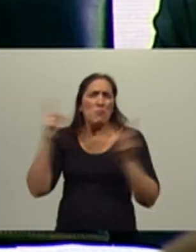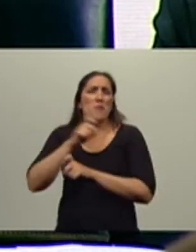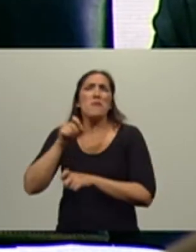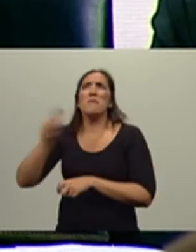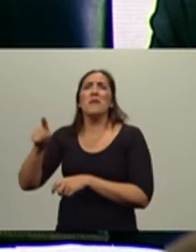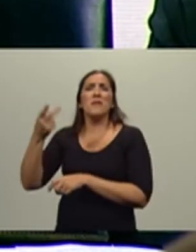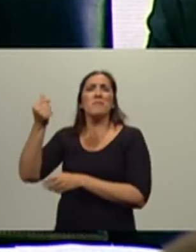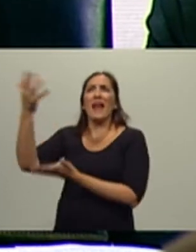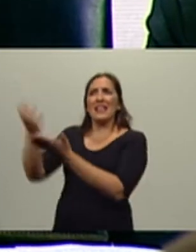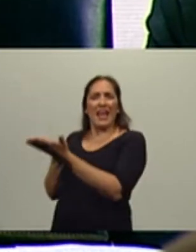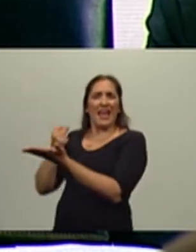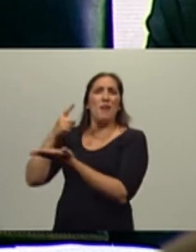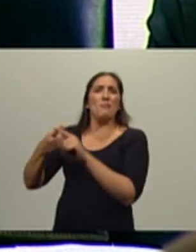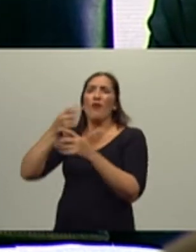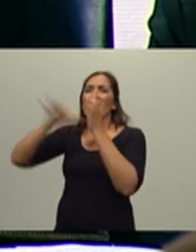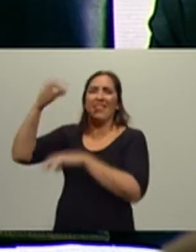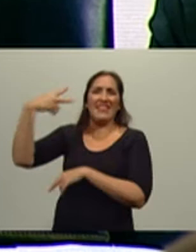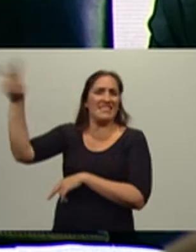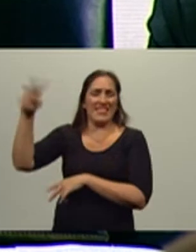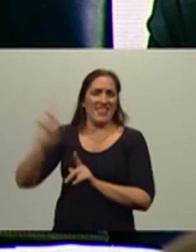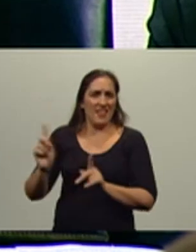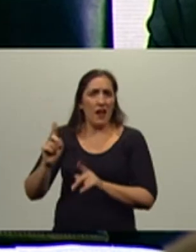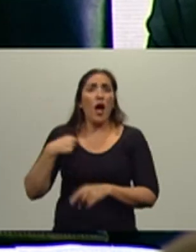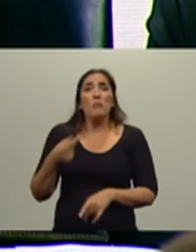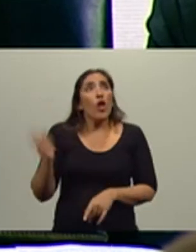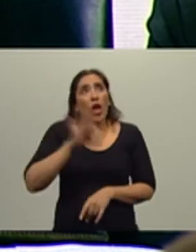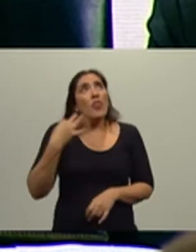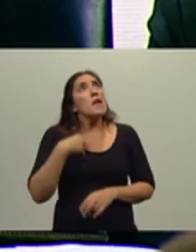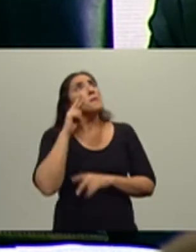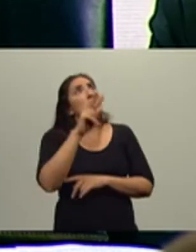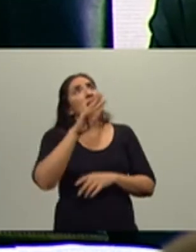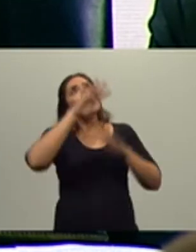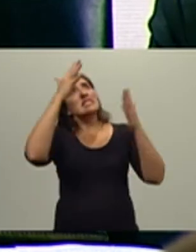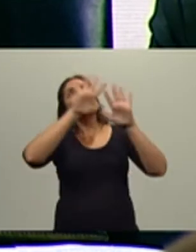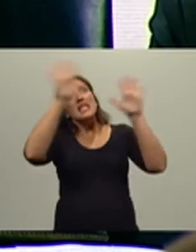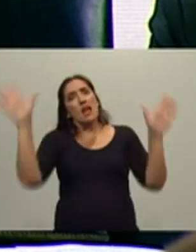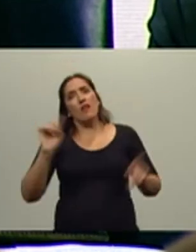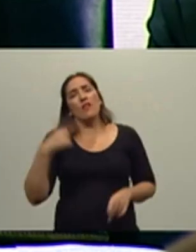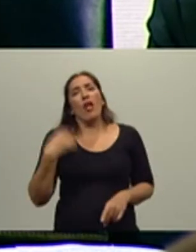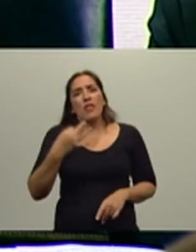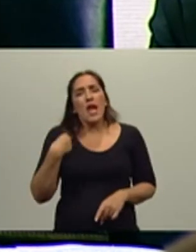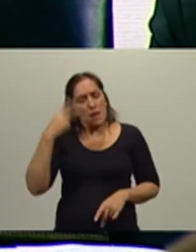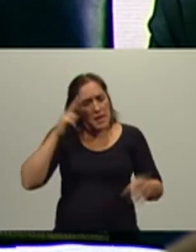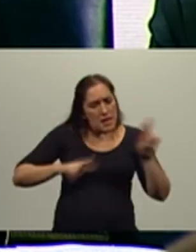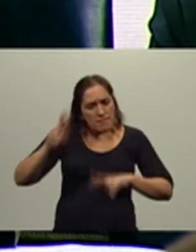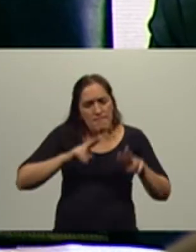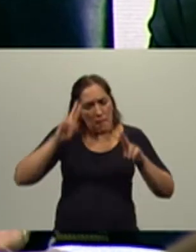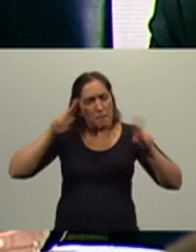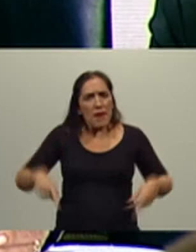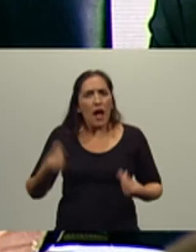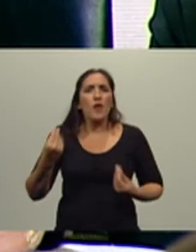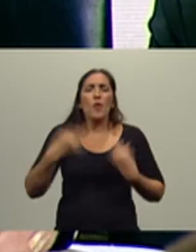es algo que debemos modificar porque tampoco podemos seguir mirando al cielo, tenemos que comenzar a invertir en riego para no tener la